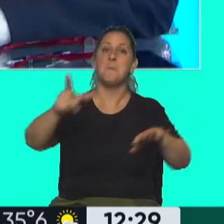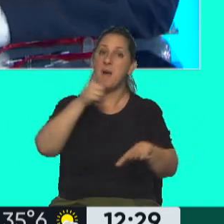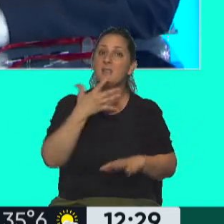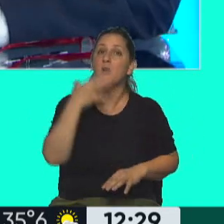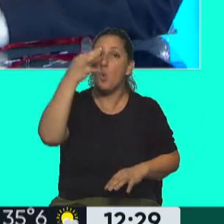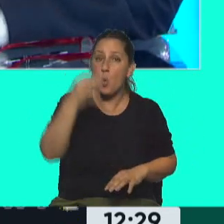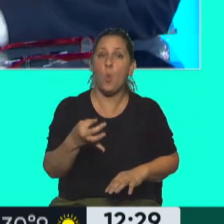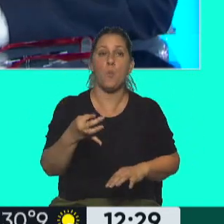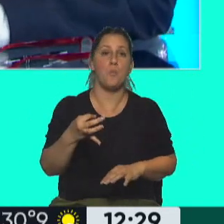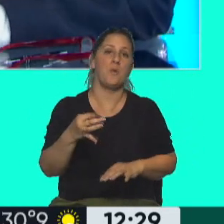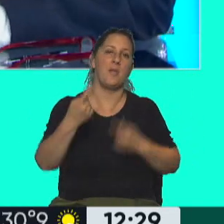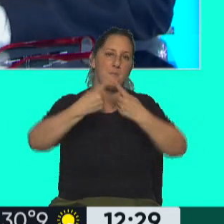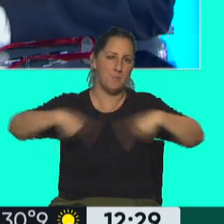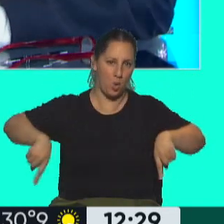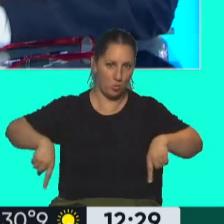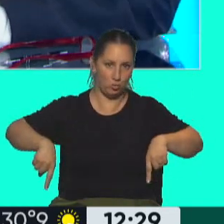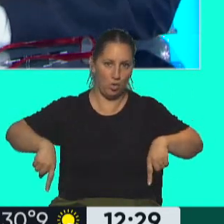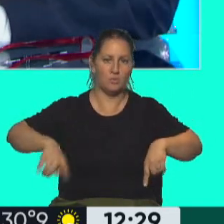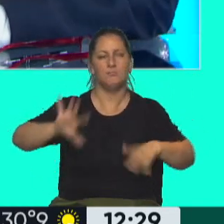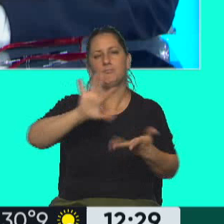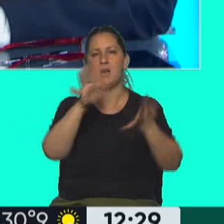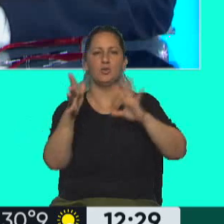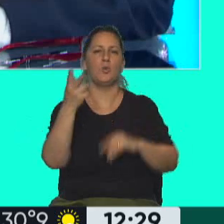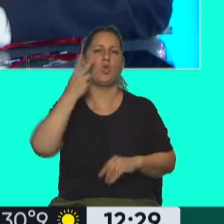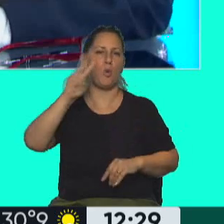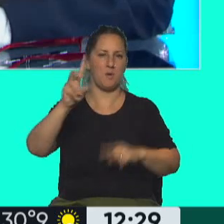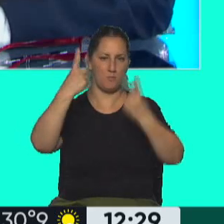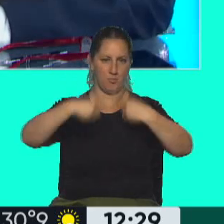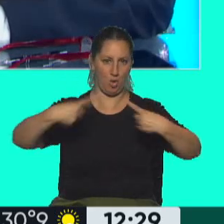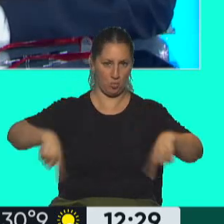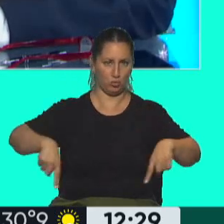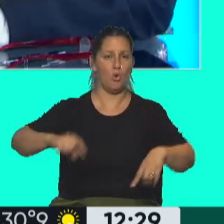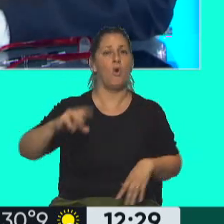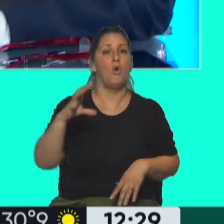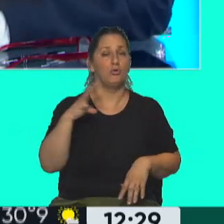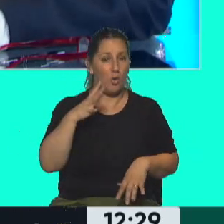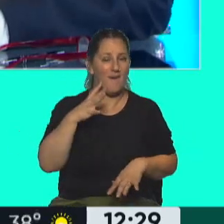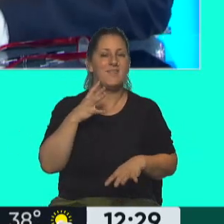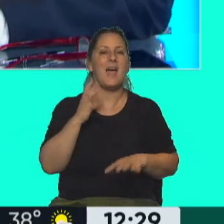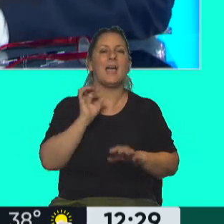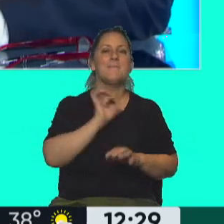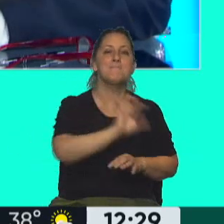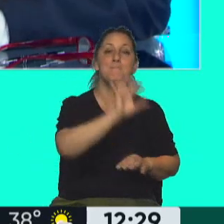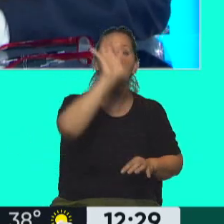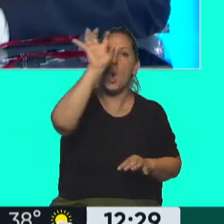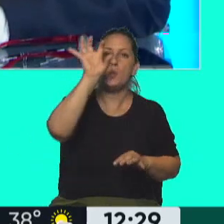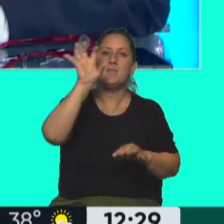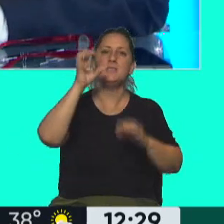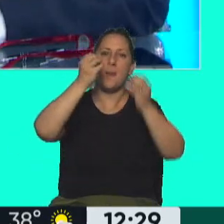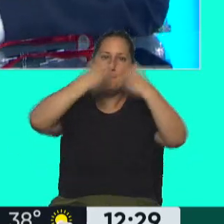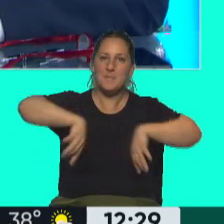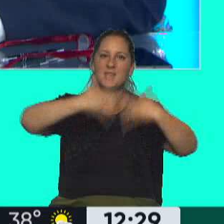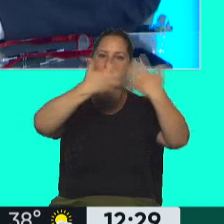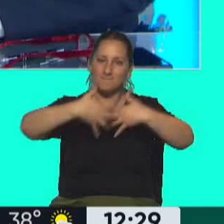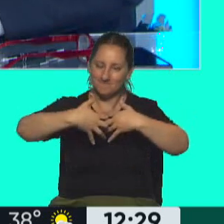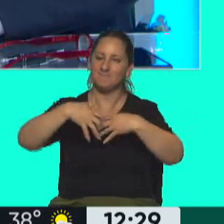cumpliendo para el conjunto de los productos, recordemos, alrededor de 2.000. Sigue costando mucho que esto llegue al interior, que se generalice. Ahí